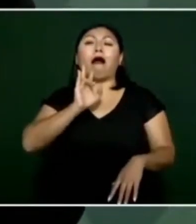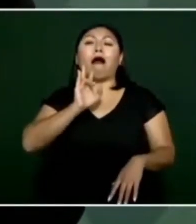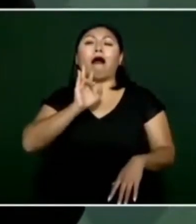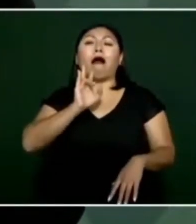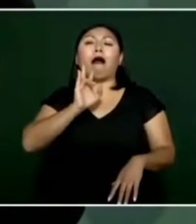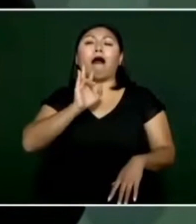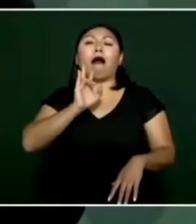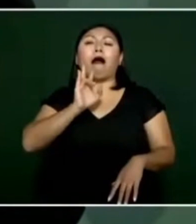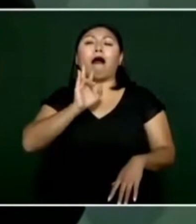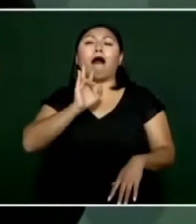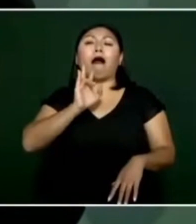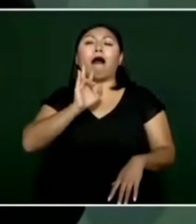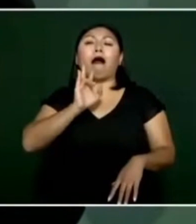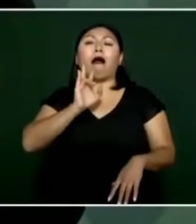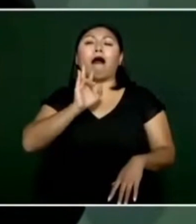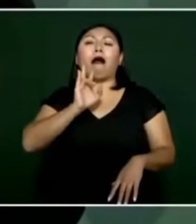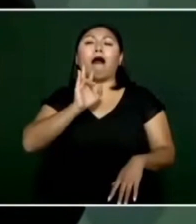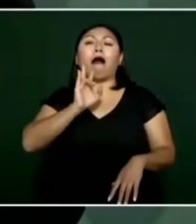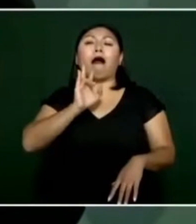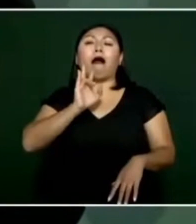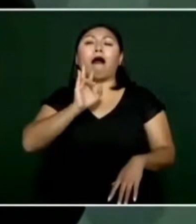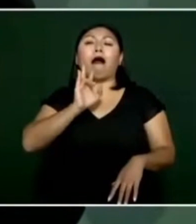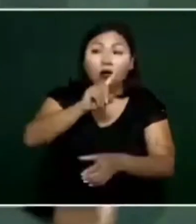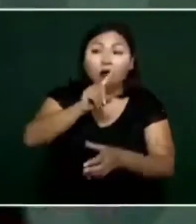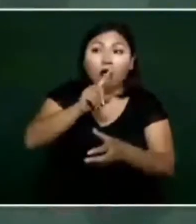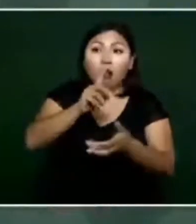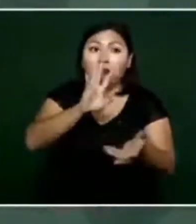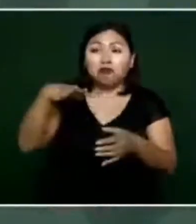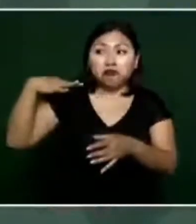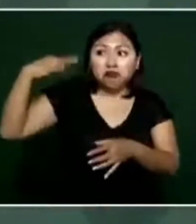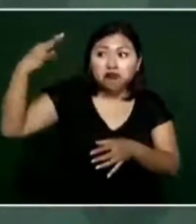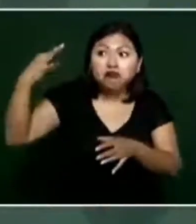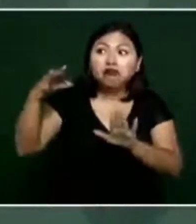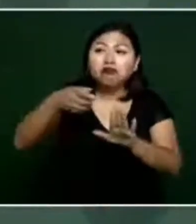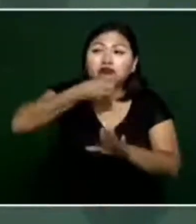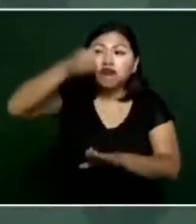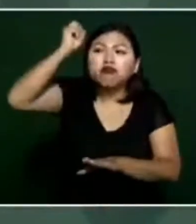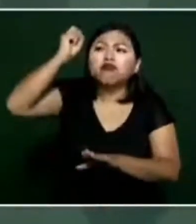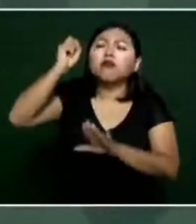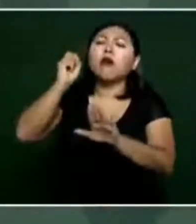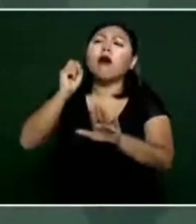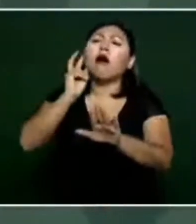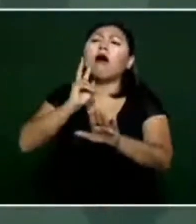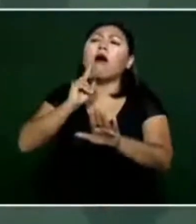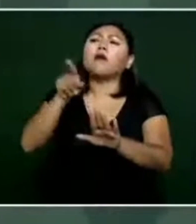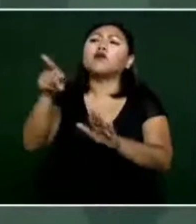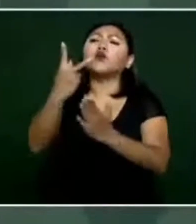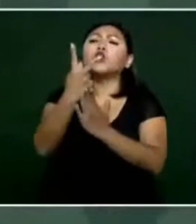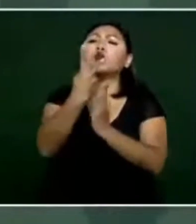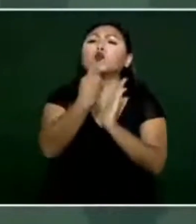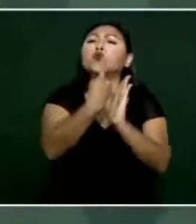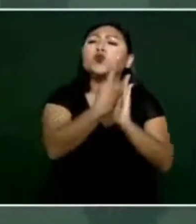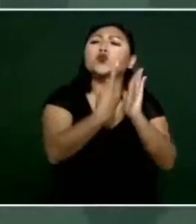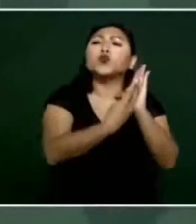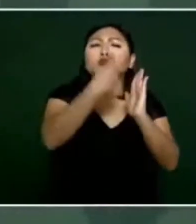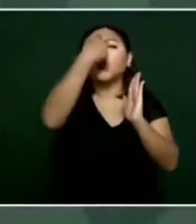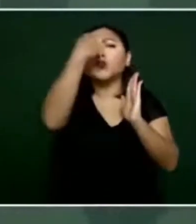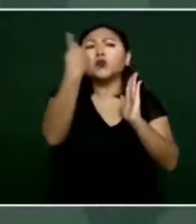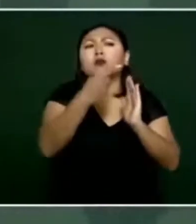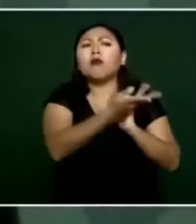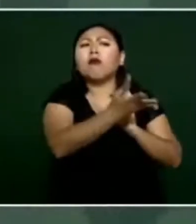tú que estuviste 36 años en el gobierno,